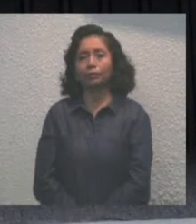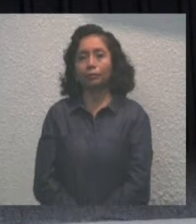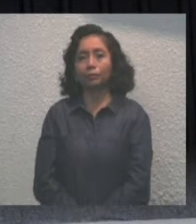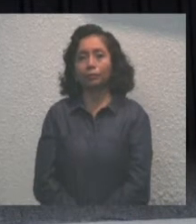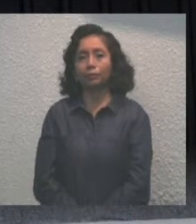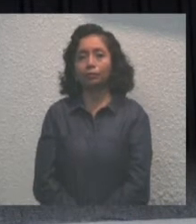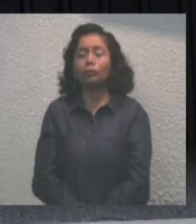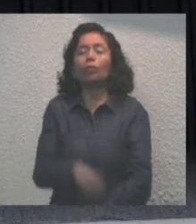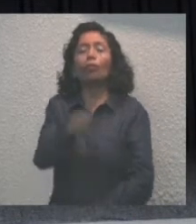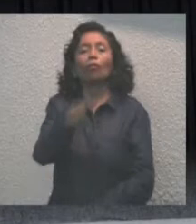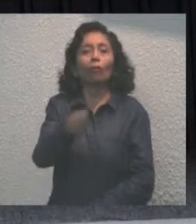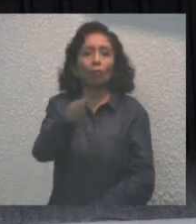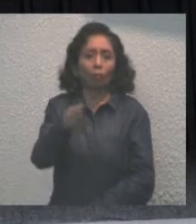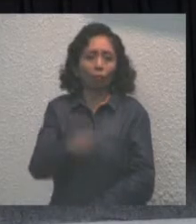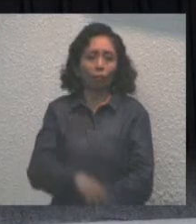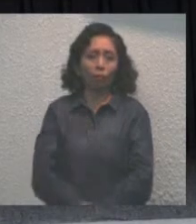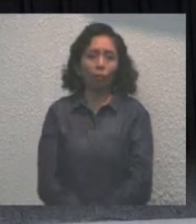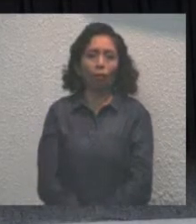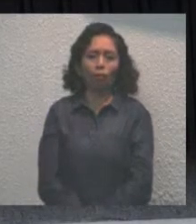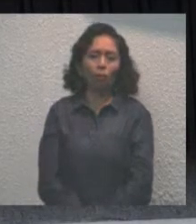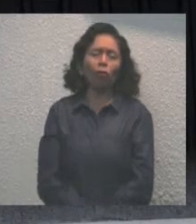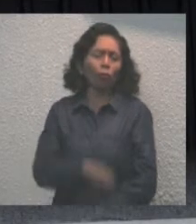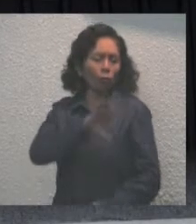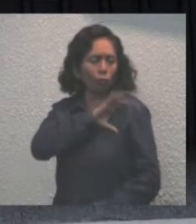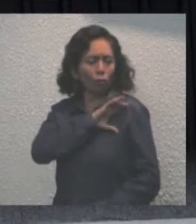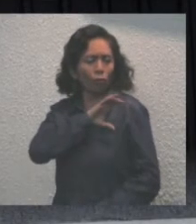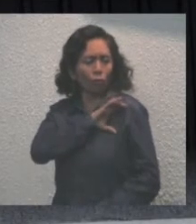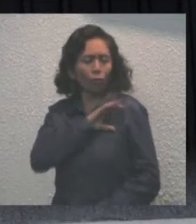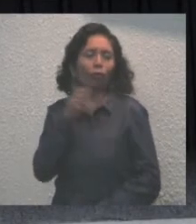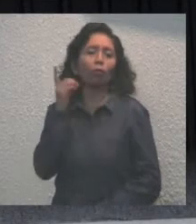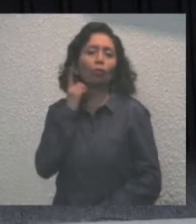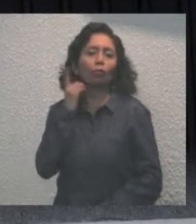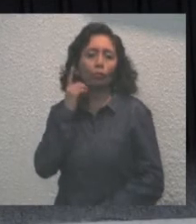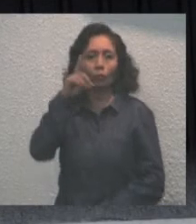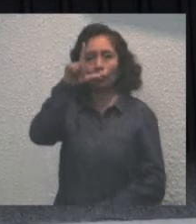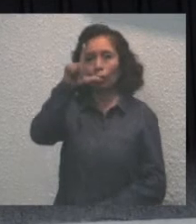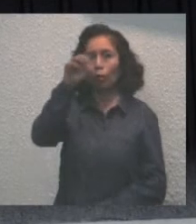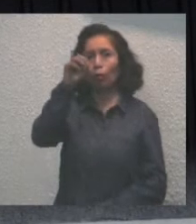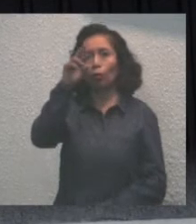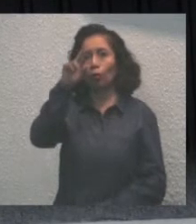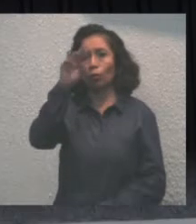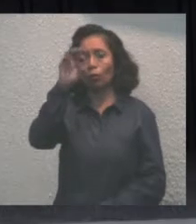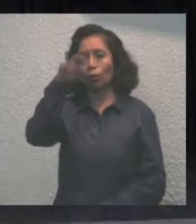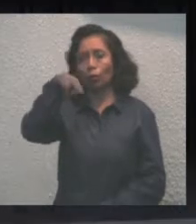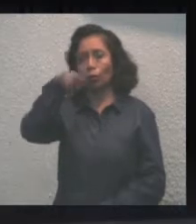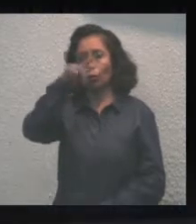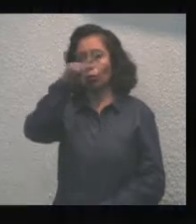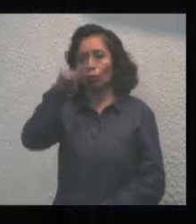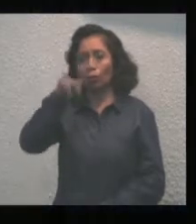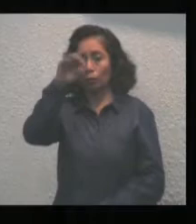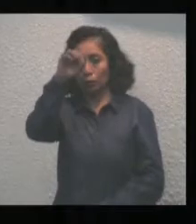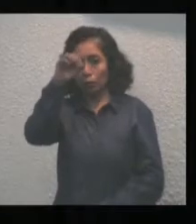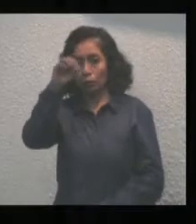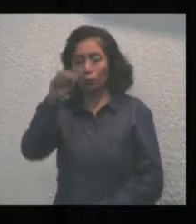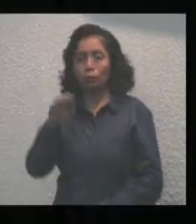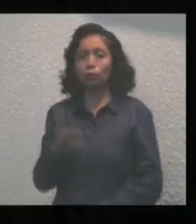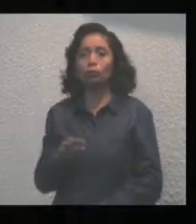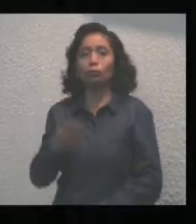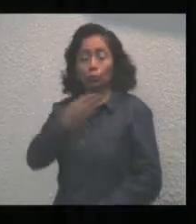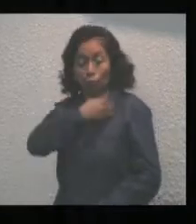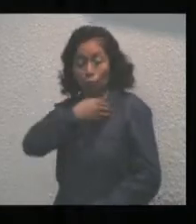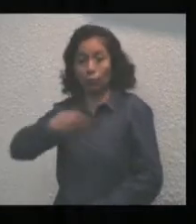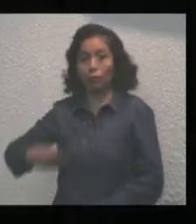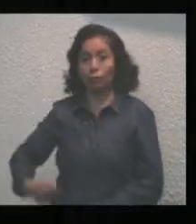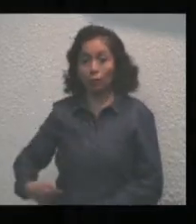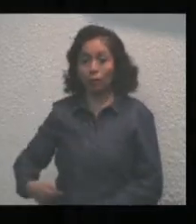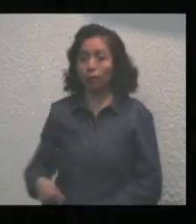Saludo con aprecio al diputado Lorenzo Martínez Arcila, presidente de la Jugo Copo, y